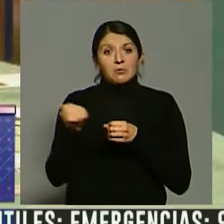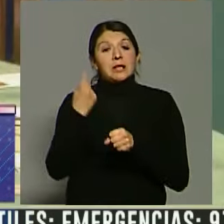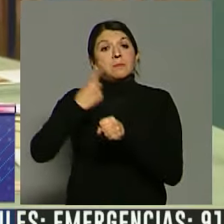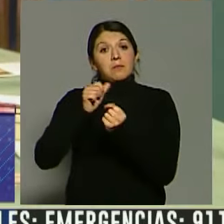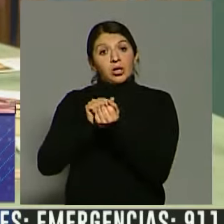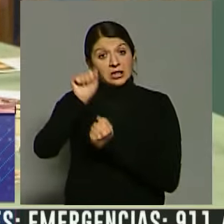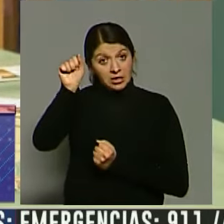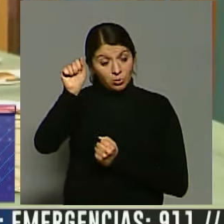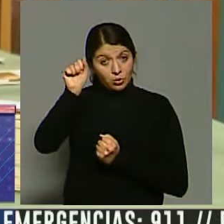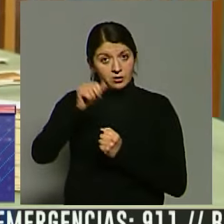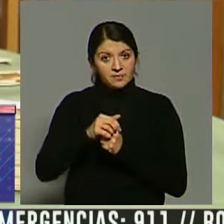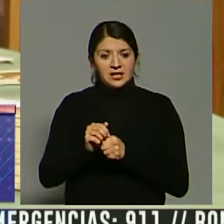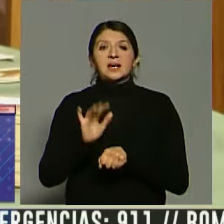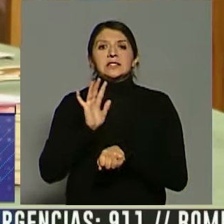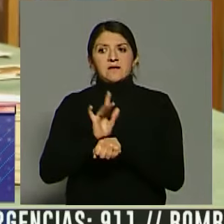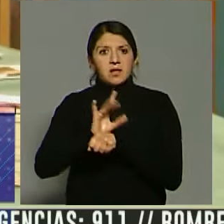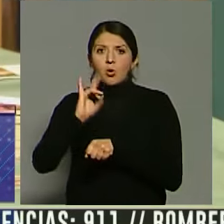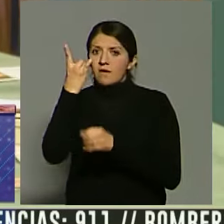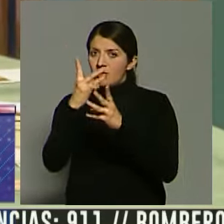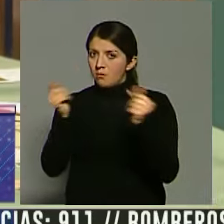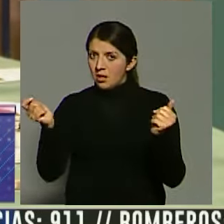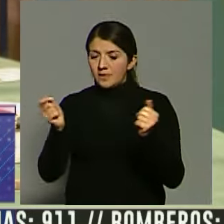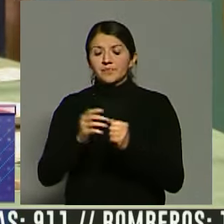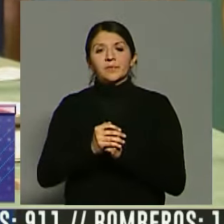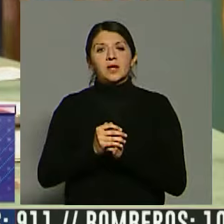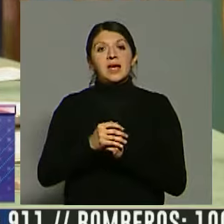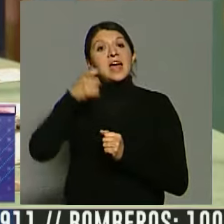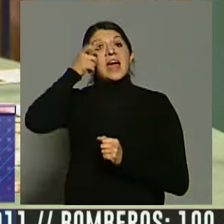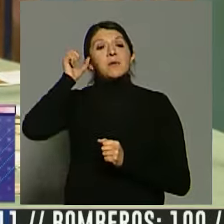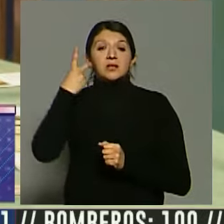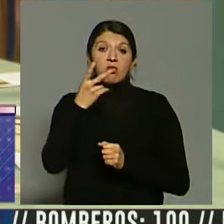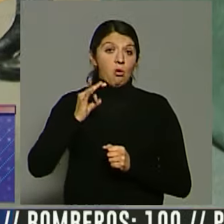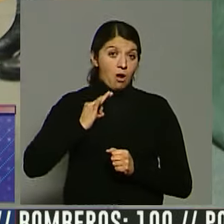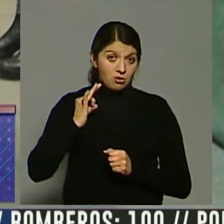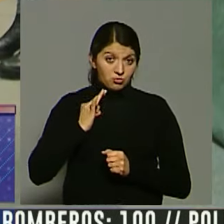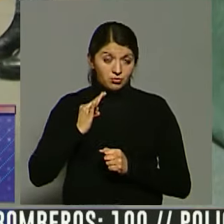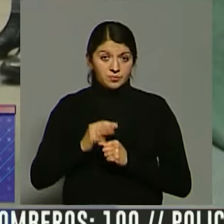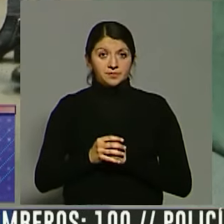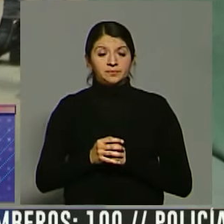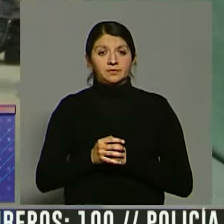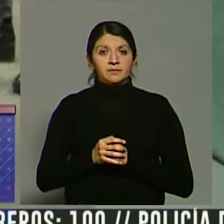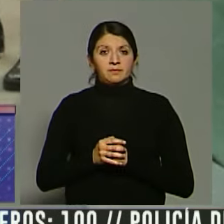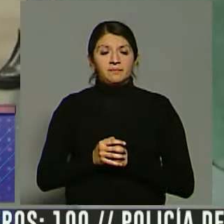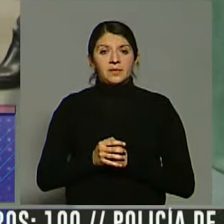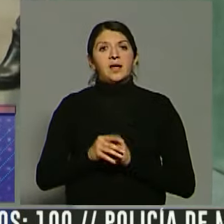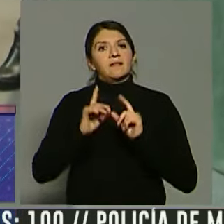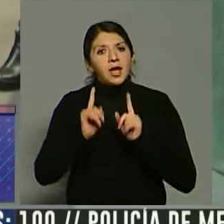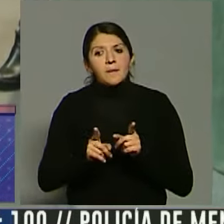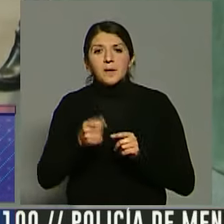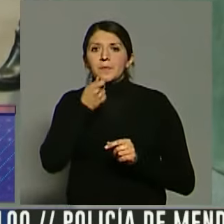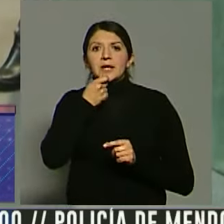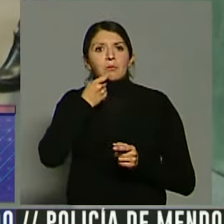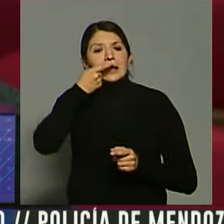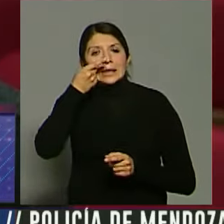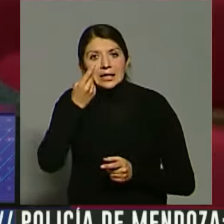que acredite que terminaste tu carrera, dos años de experiencia que sea pertinente, por supuesto que algunas inquietudes sociales que te